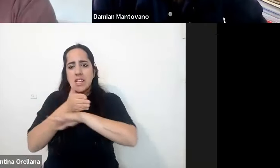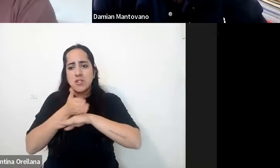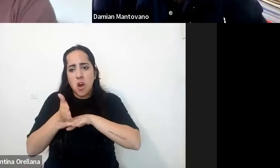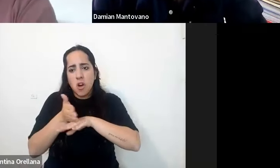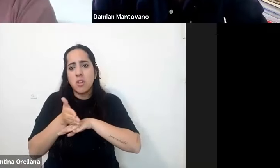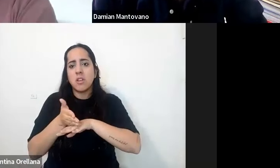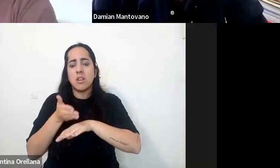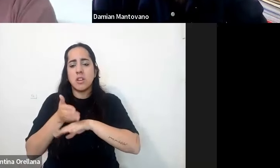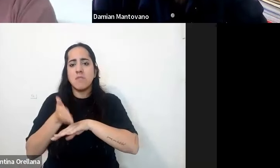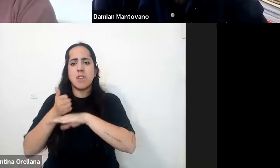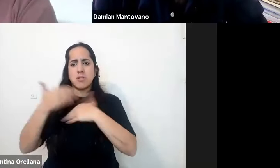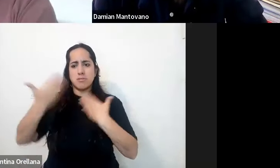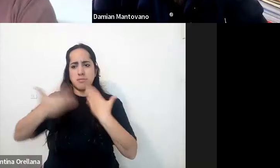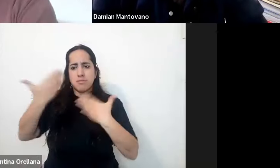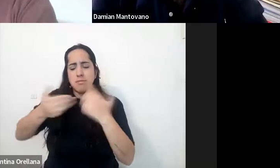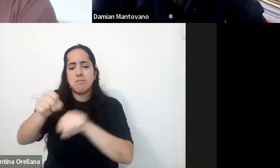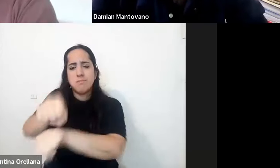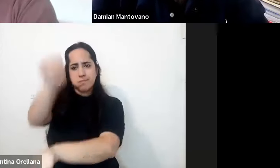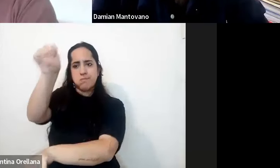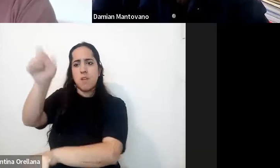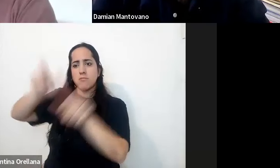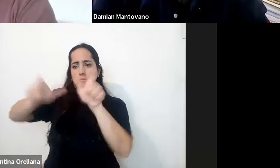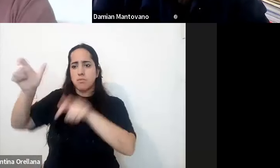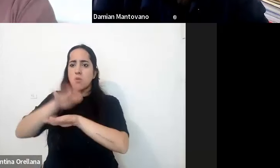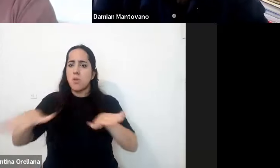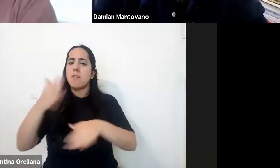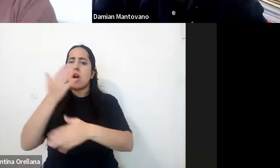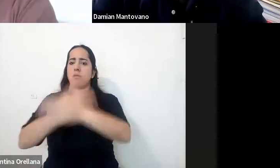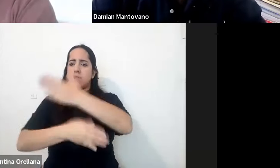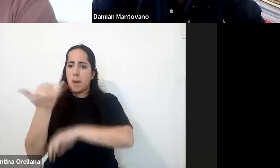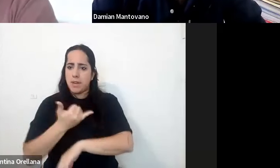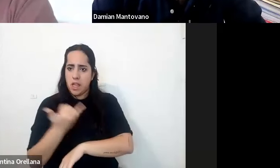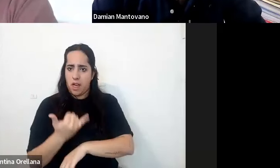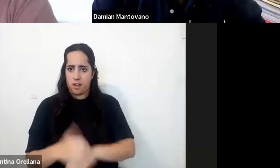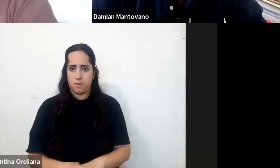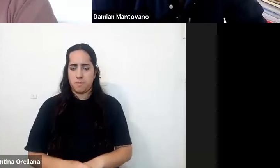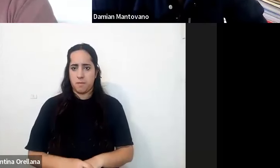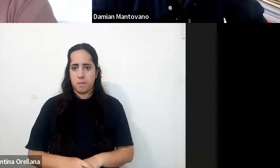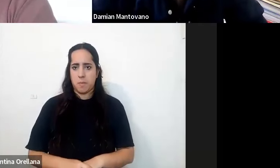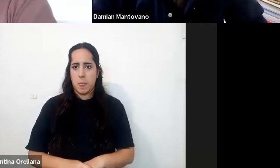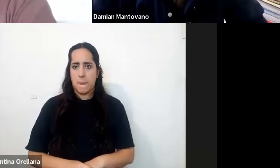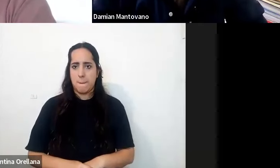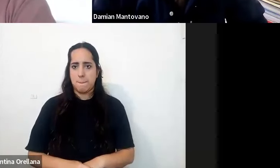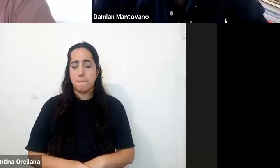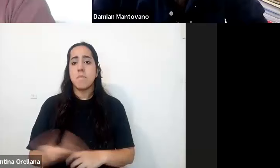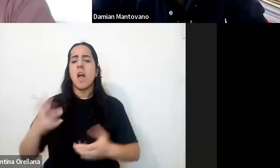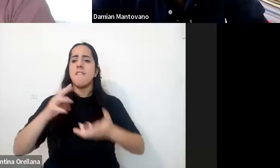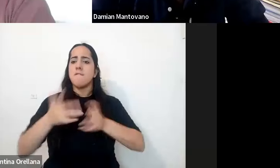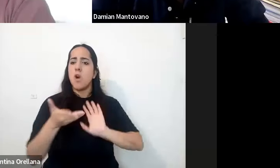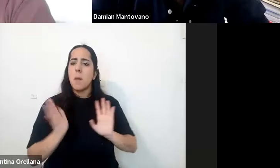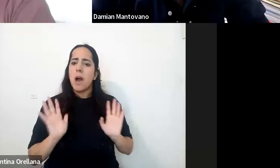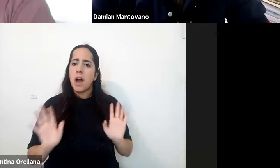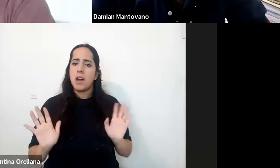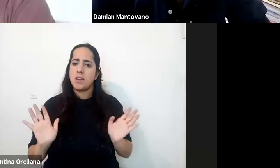trayectoria y el egreso de los estudiantes con discapacidad siendo una modalidad que a su vez